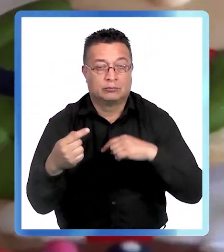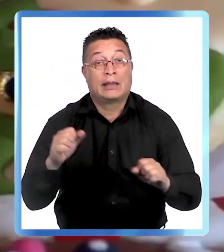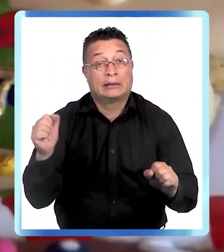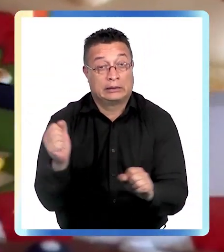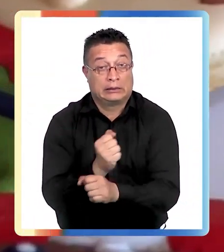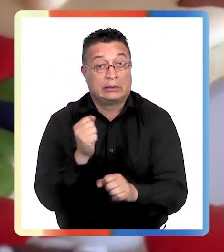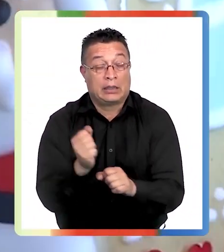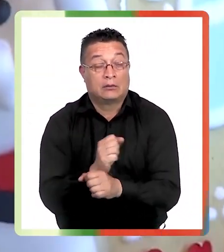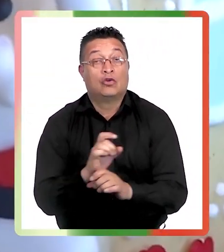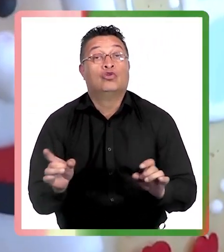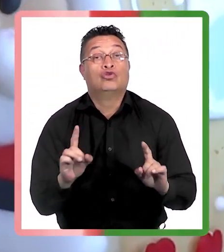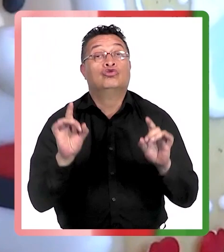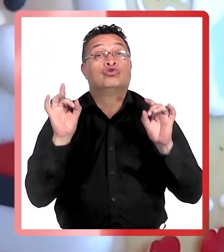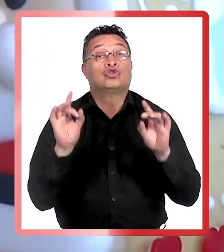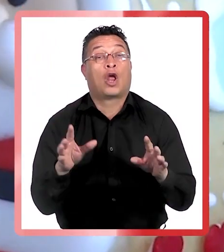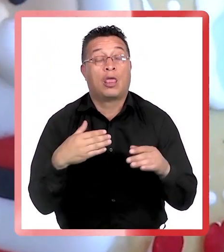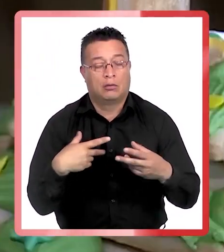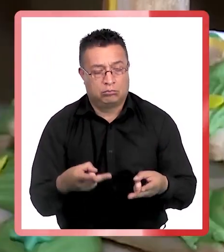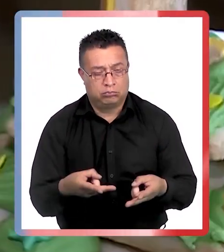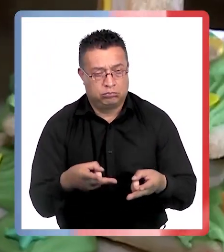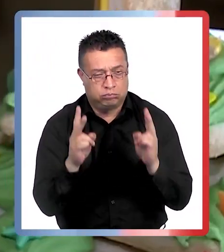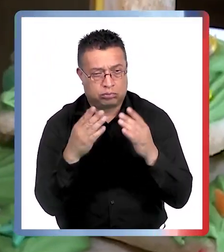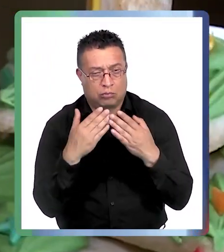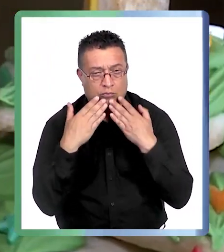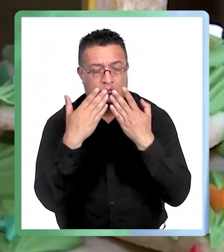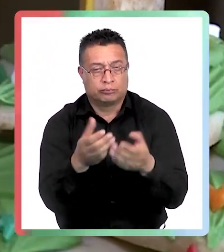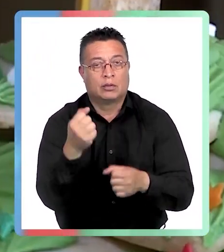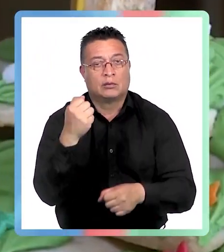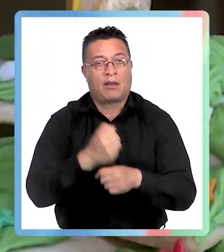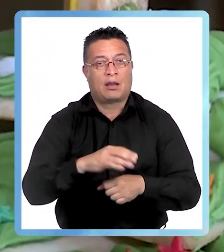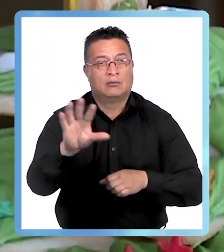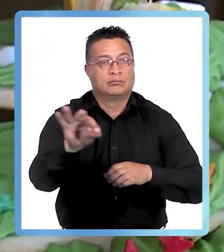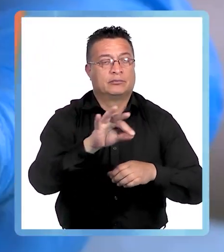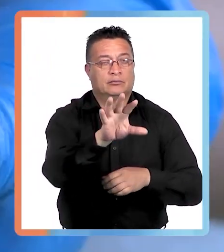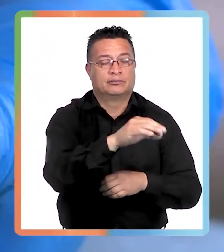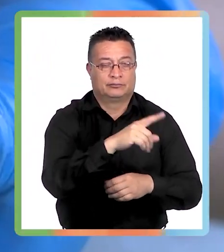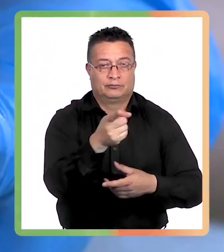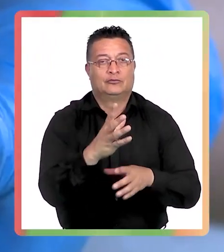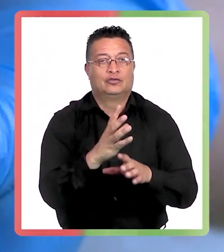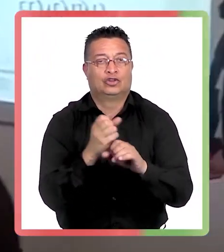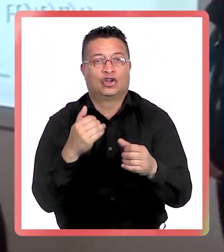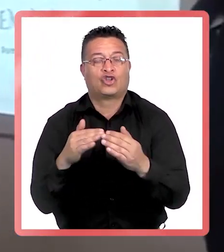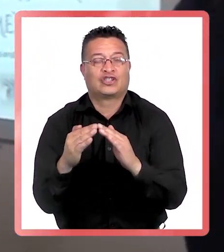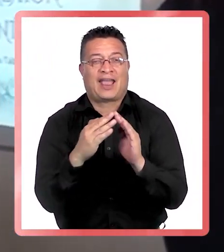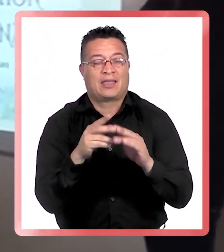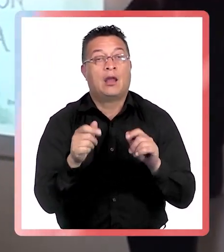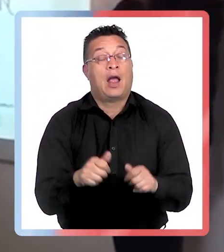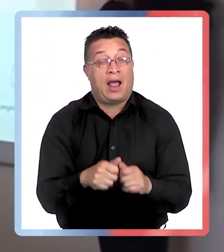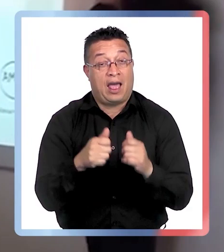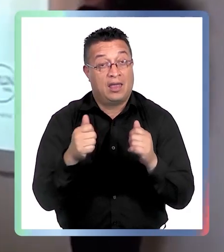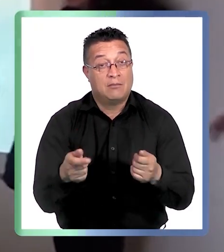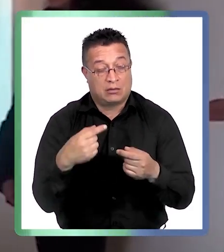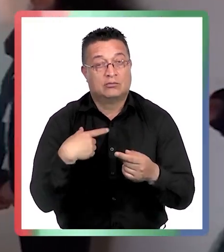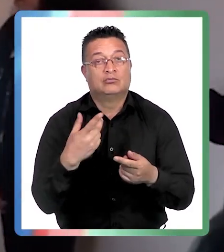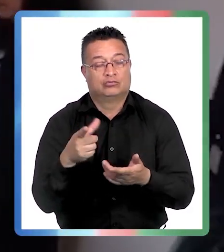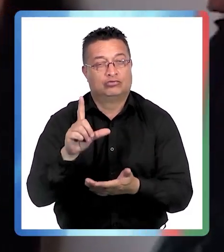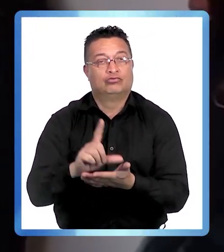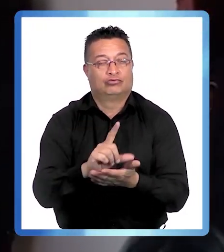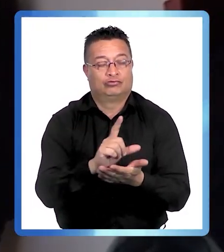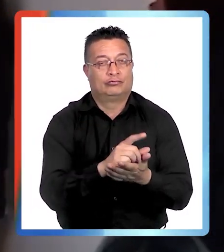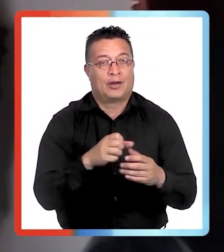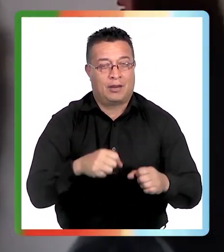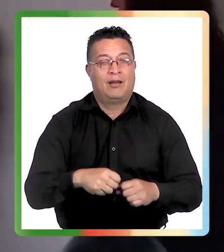talleres que no solo han permitido mejorar las posibilidades de empleabilidad de las andinas, sino que por sobre todo generan espacios de